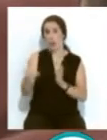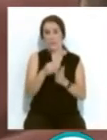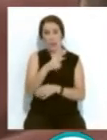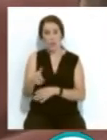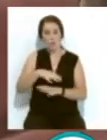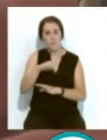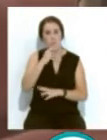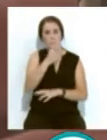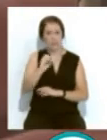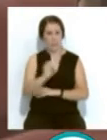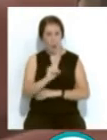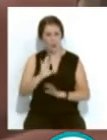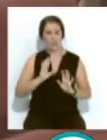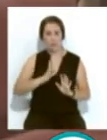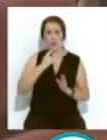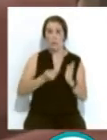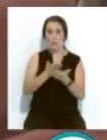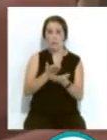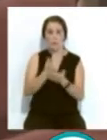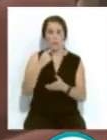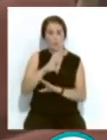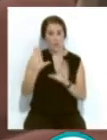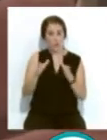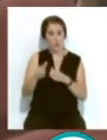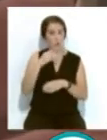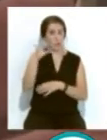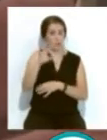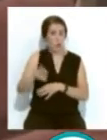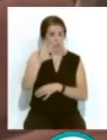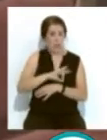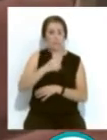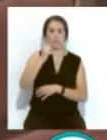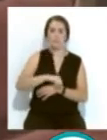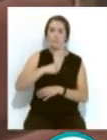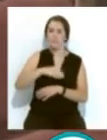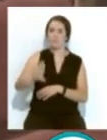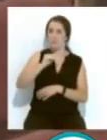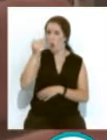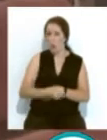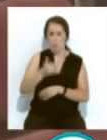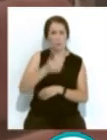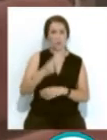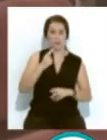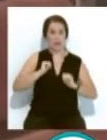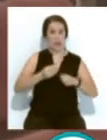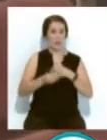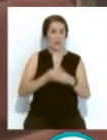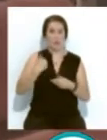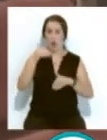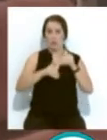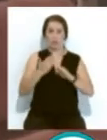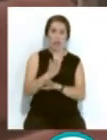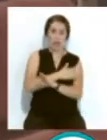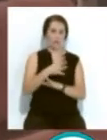es decir, más de un 20% a propuestas del Grupo Municipal Socialista... ...entendemos como muy importante sacar esta convocatoria cuanto